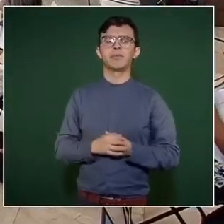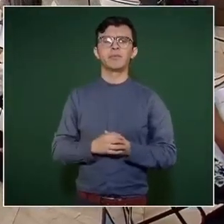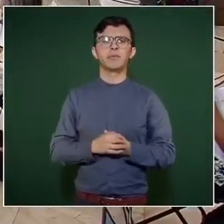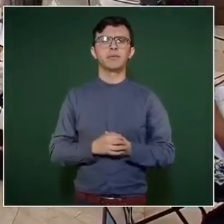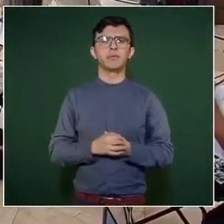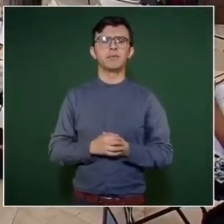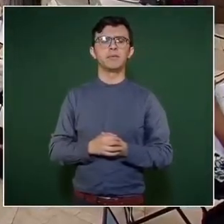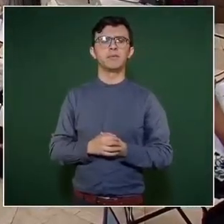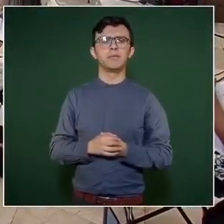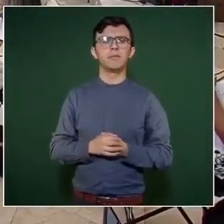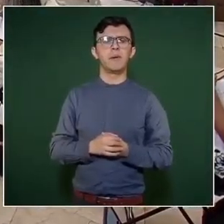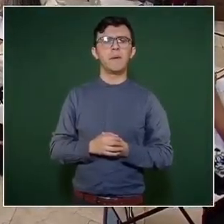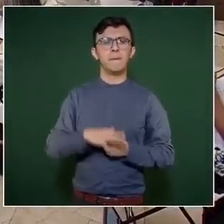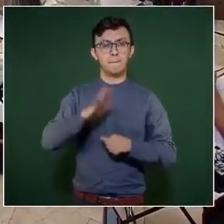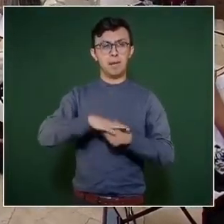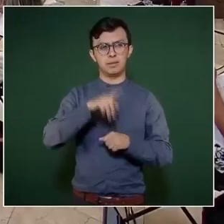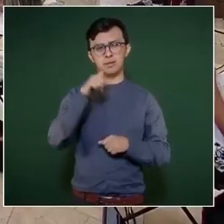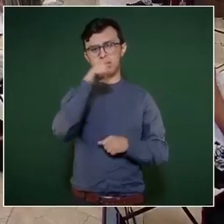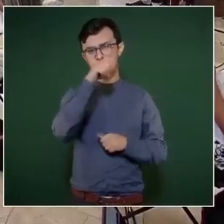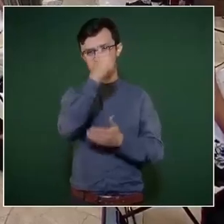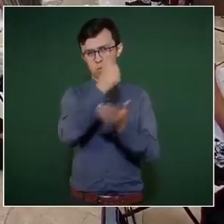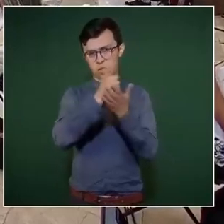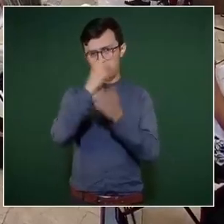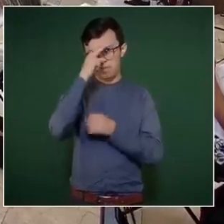sobre todo en la Ciudad de México,